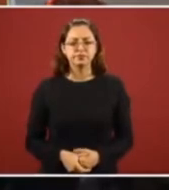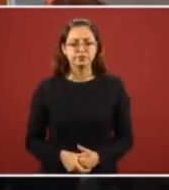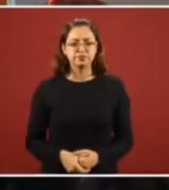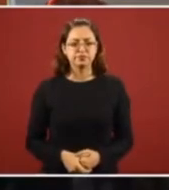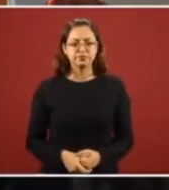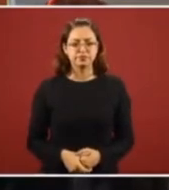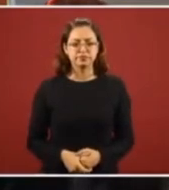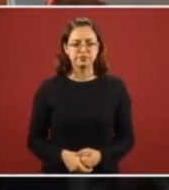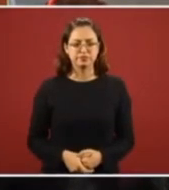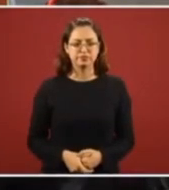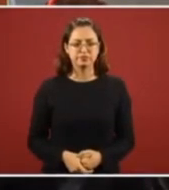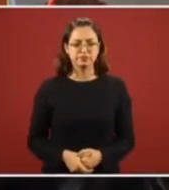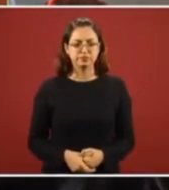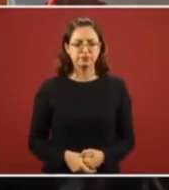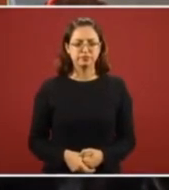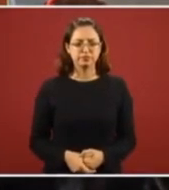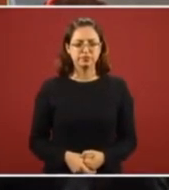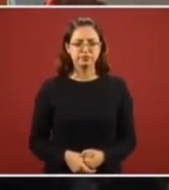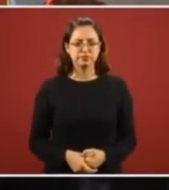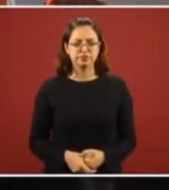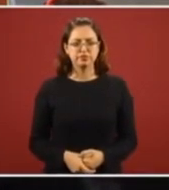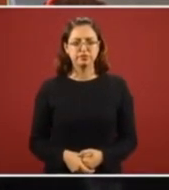is this